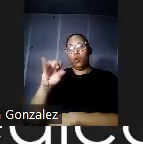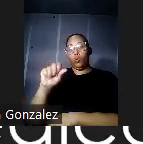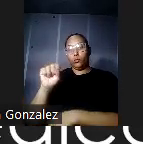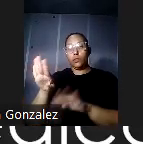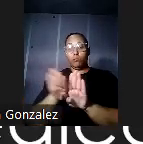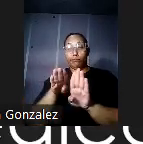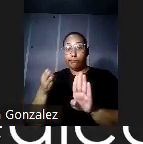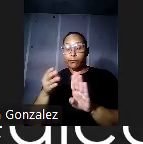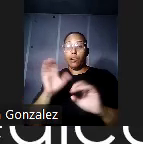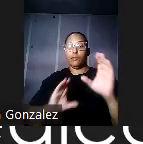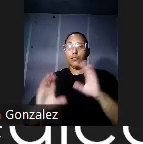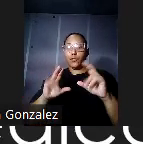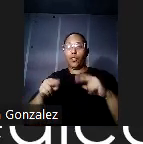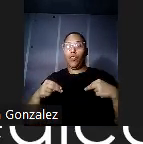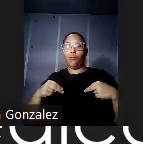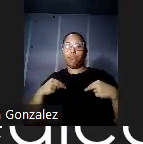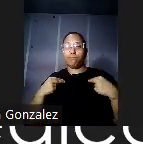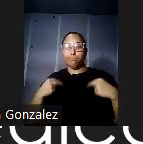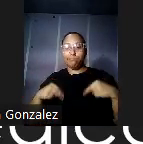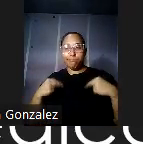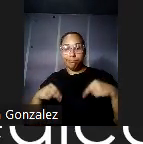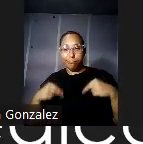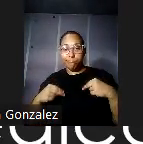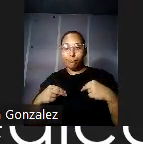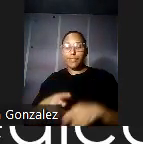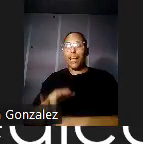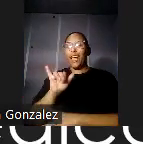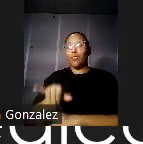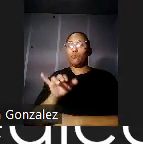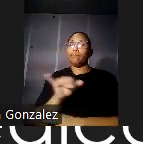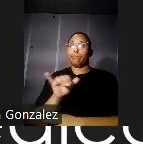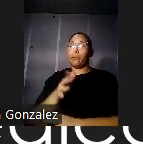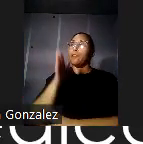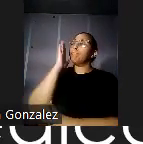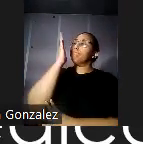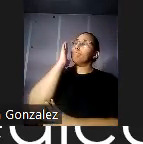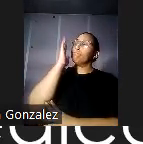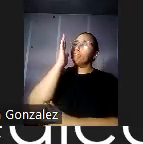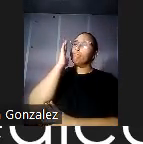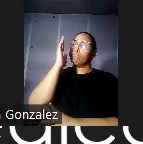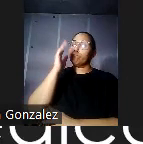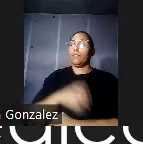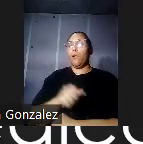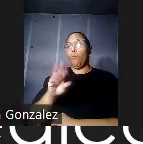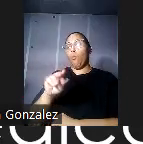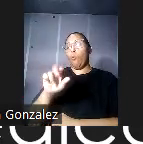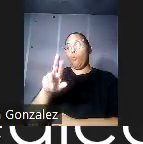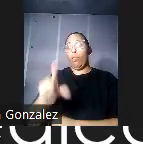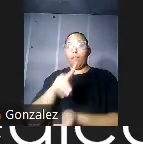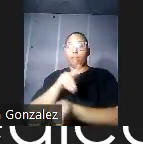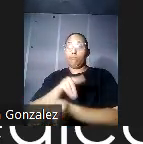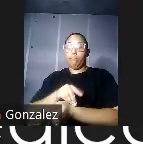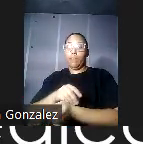ciencia de la nutrición. Esto se reseñó en una conferencia del mayor Buddha del Cuerpo Médico del Ejército en